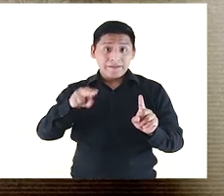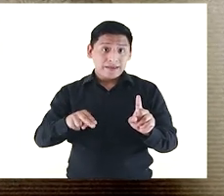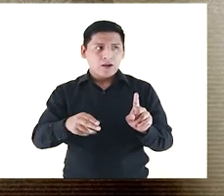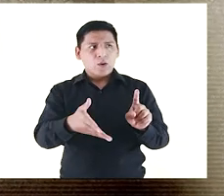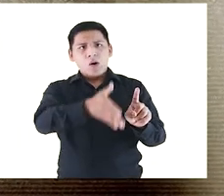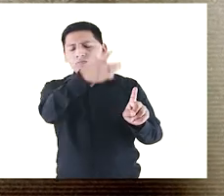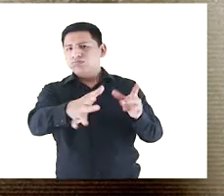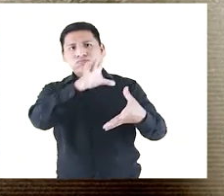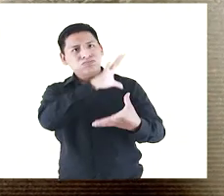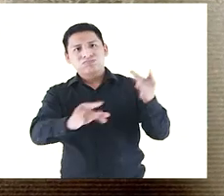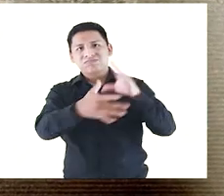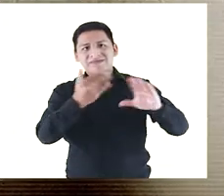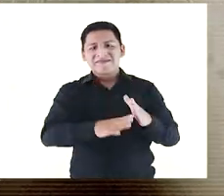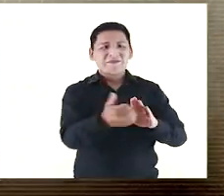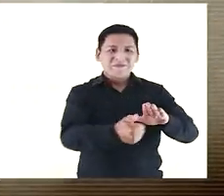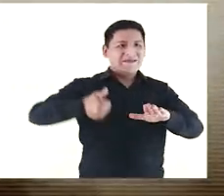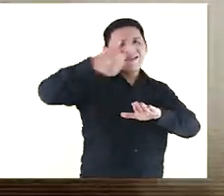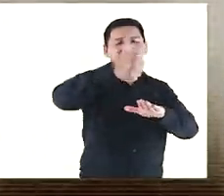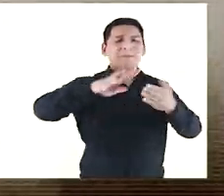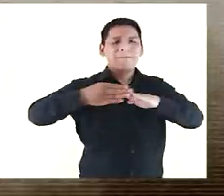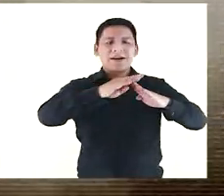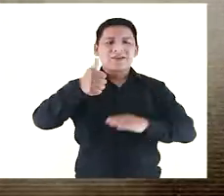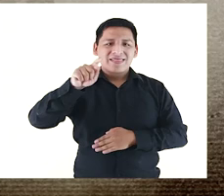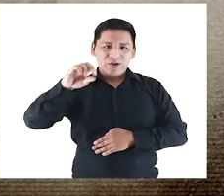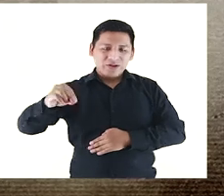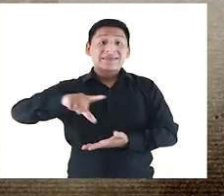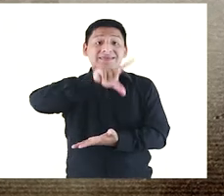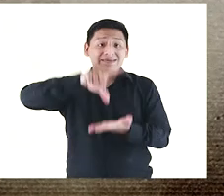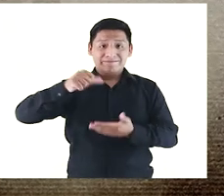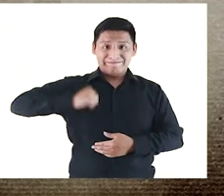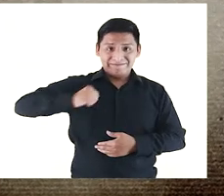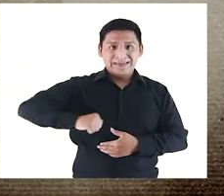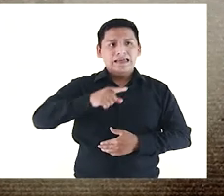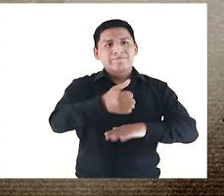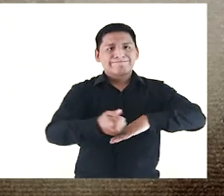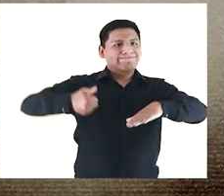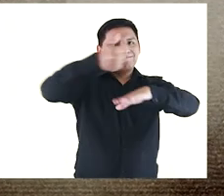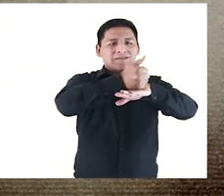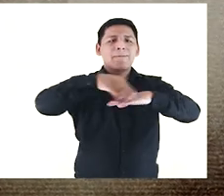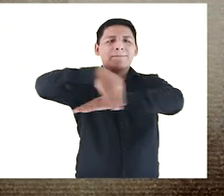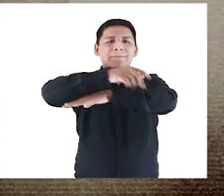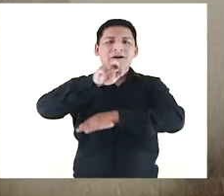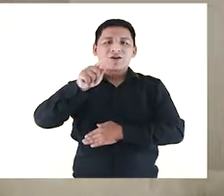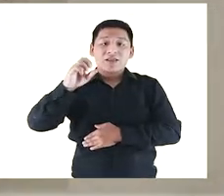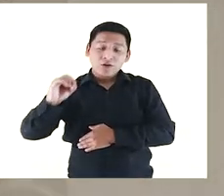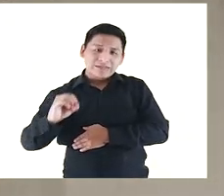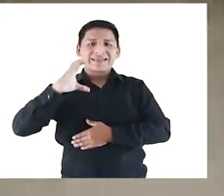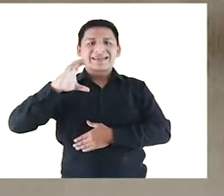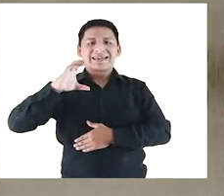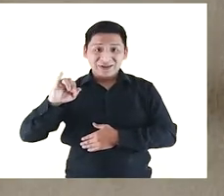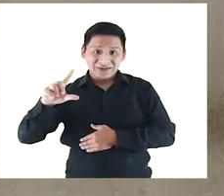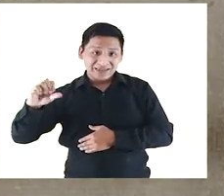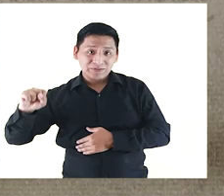identificada con los barrios altos y es patrona y alcaldesa de Lima, patrona de los barrios altos y del criollismo. Por eso,